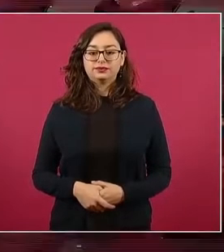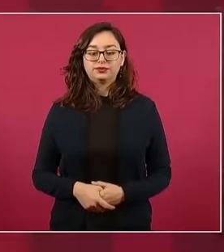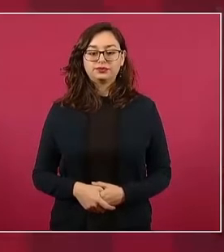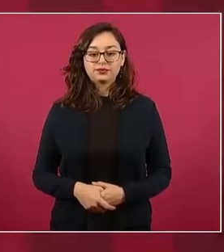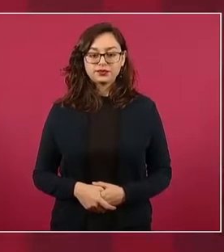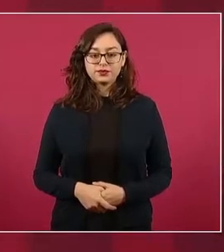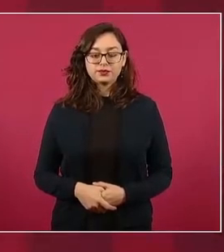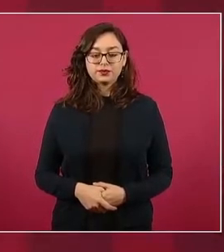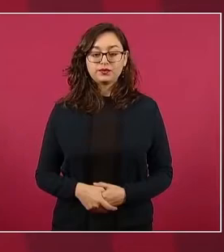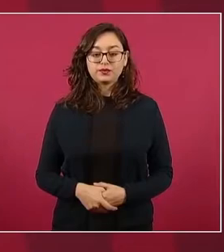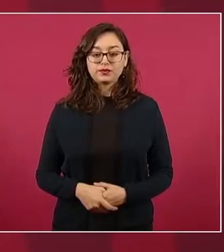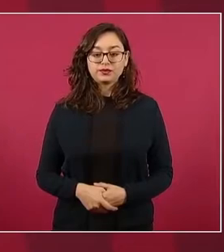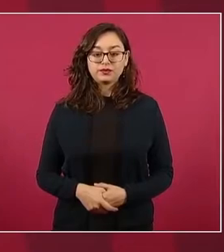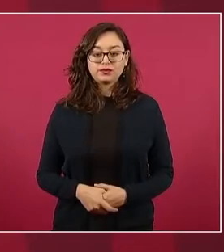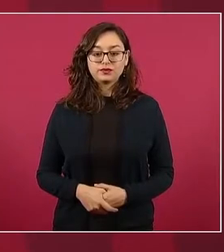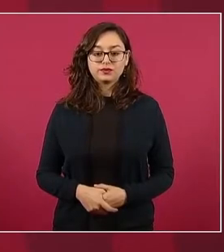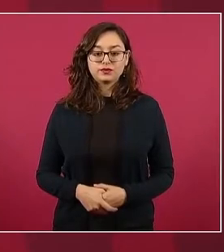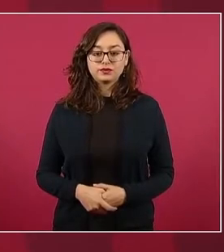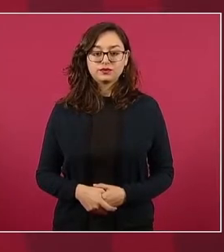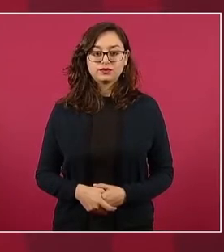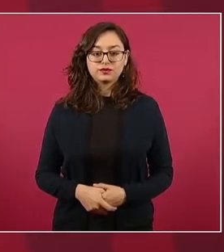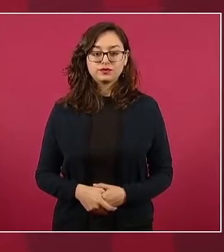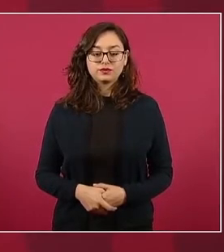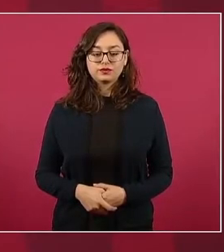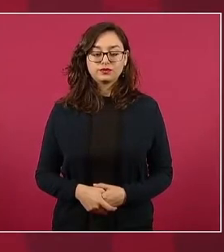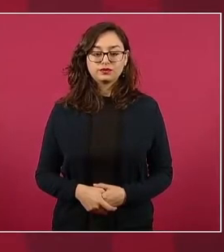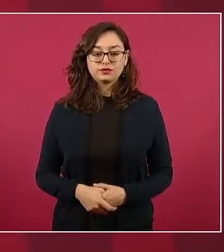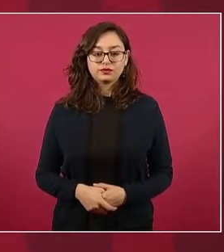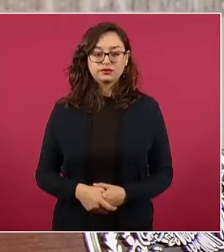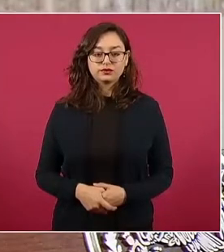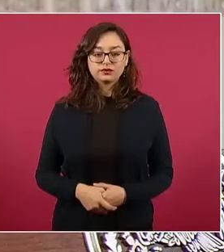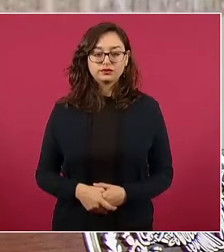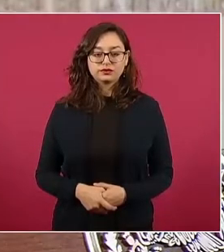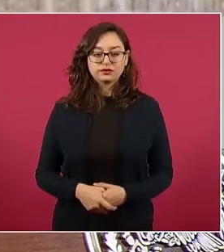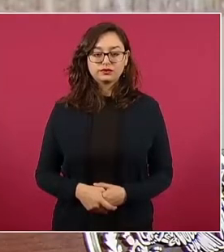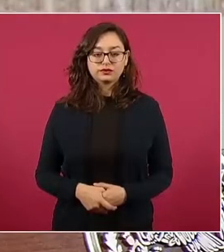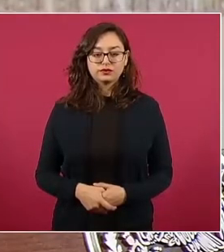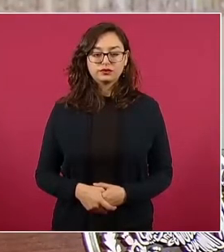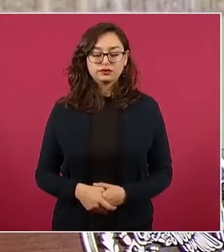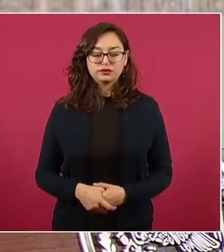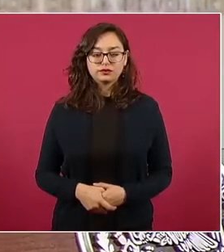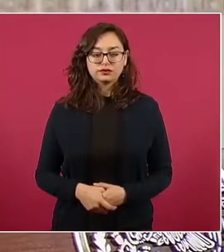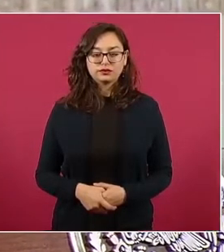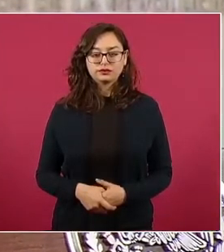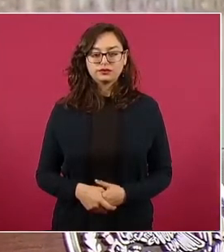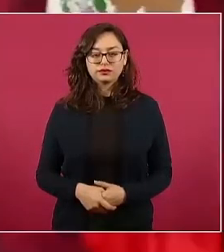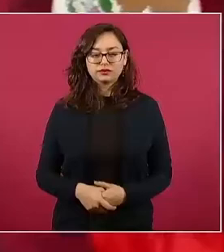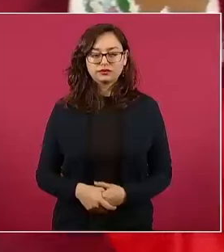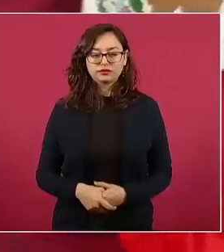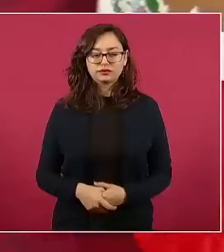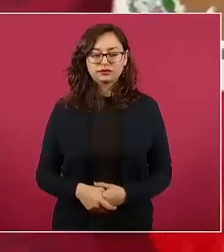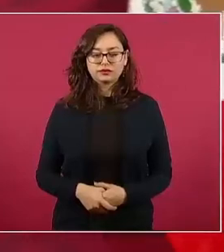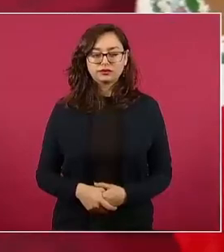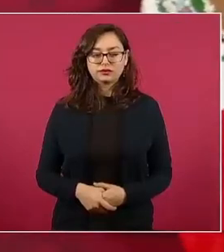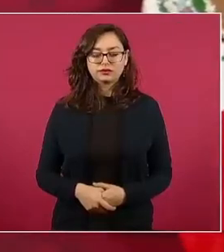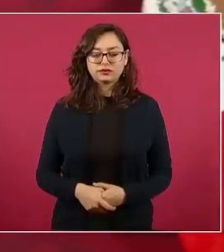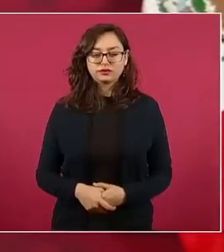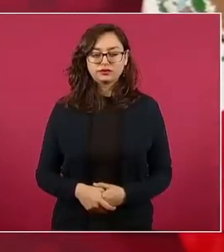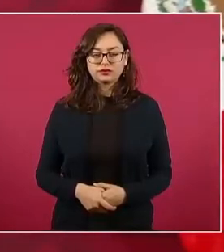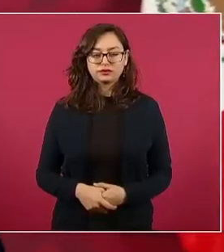suficiente. Sí influye, pero no deja